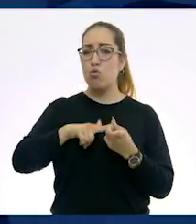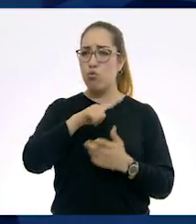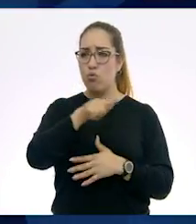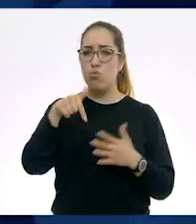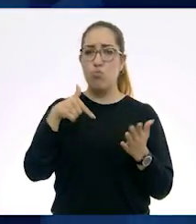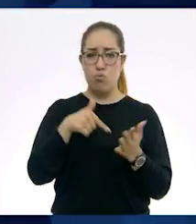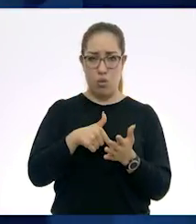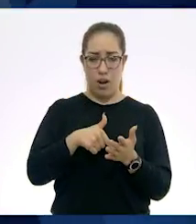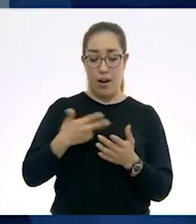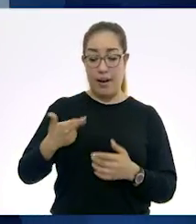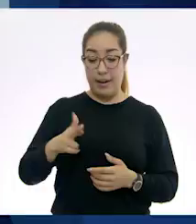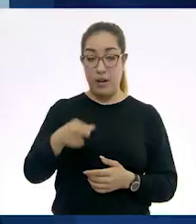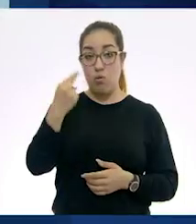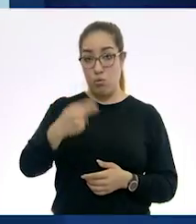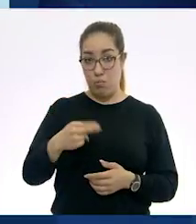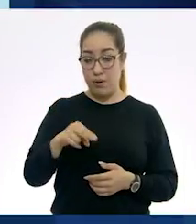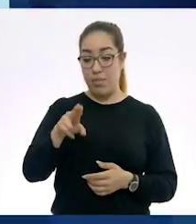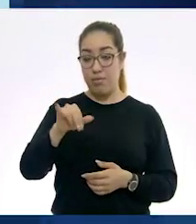Nilo.